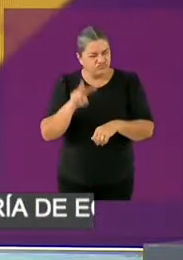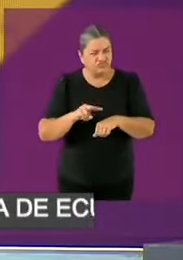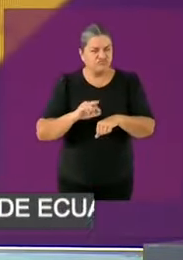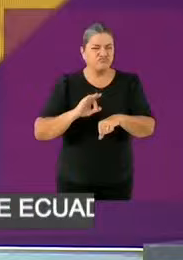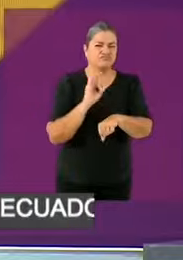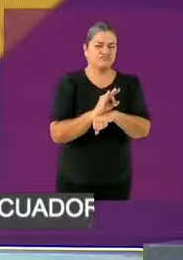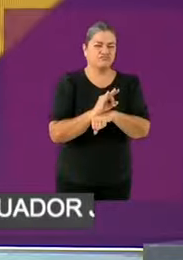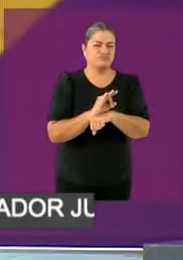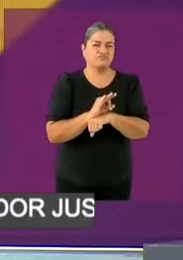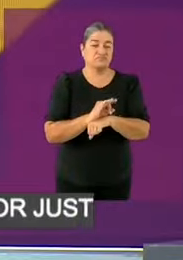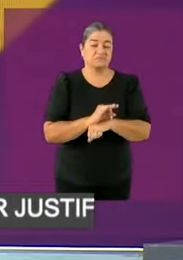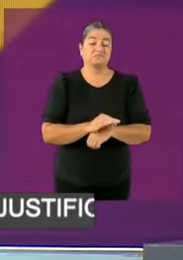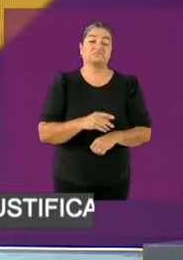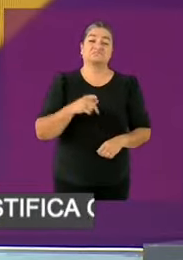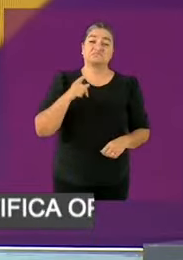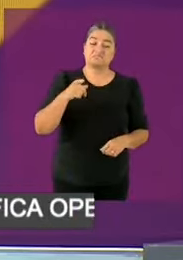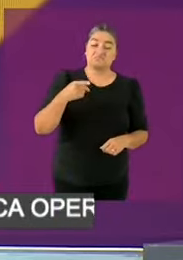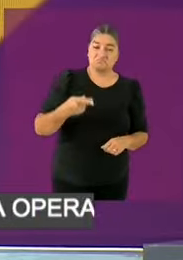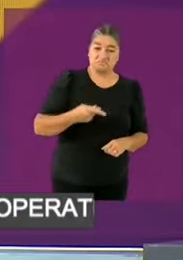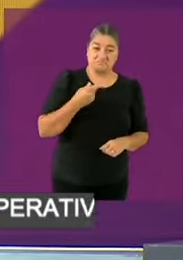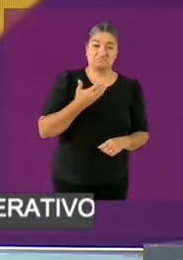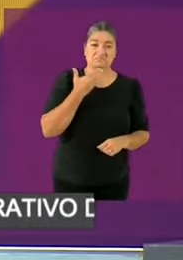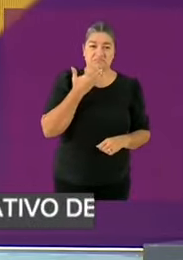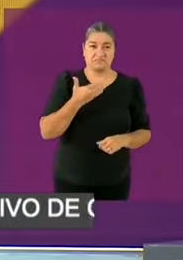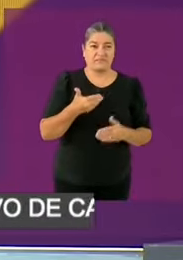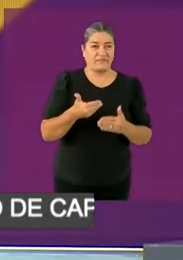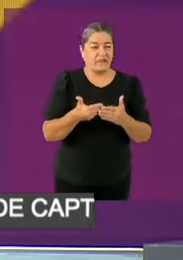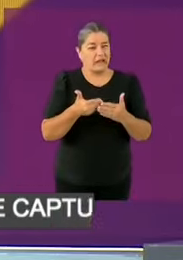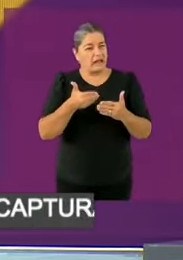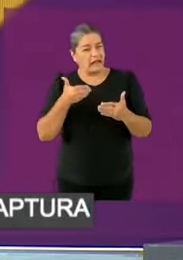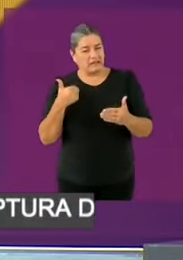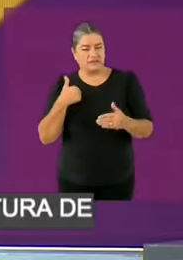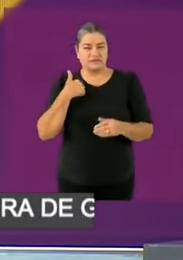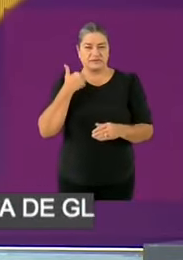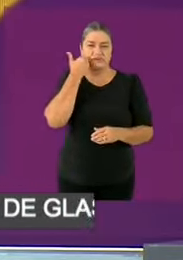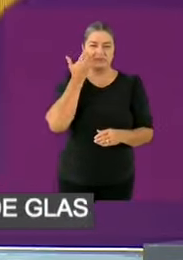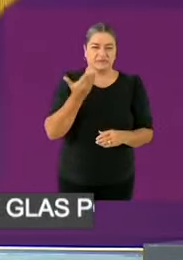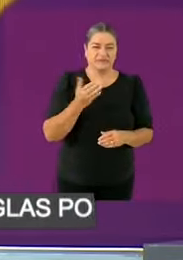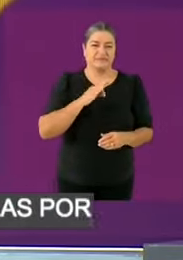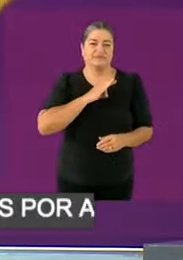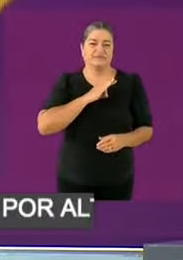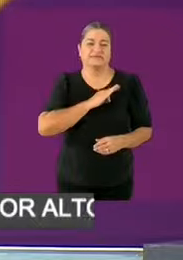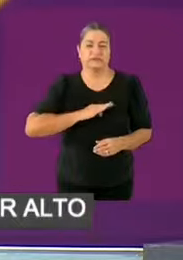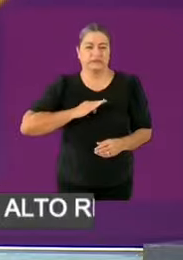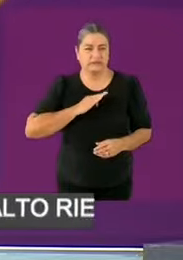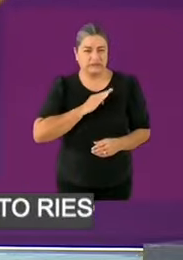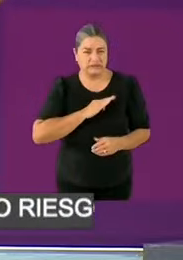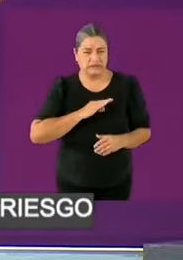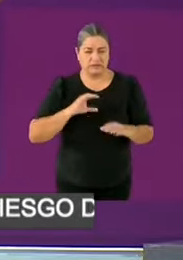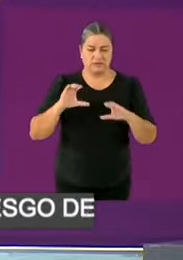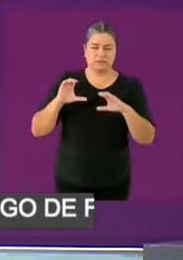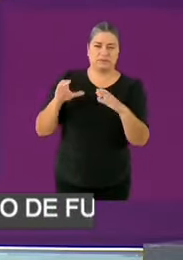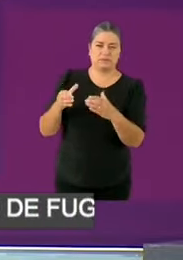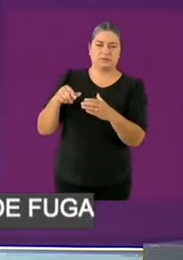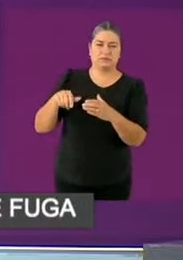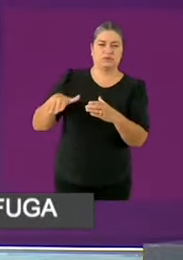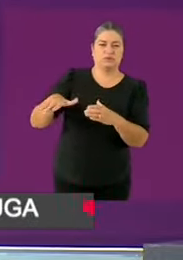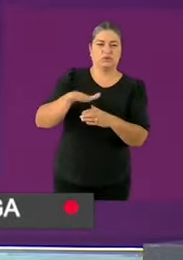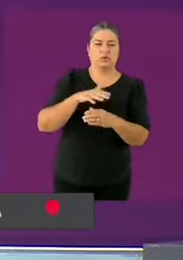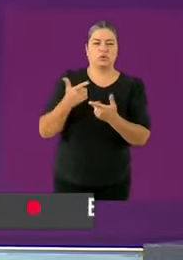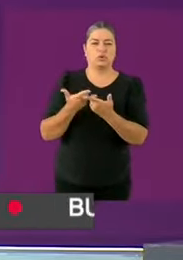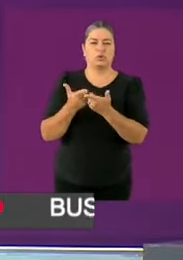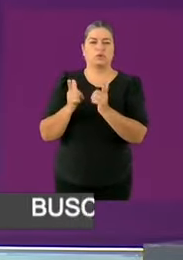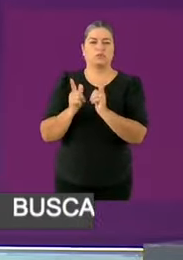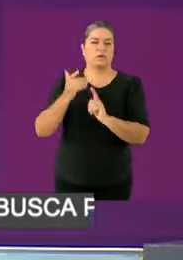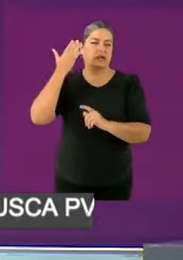Cuerpo Diplomático de México en Ecuador que acaba de regresar. Felicitarlo por su valentía. También